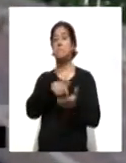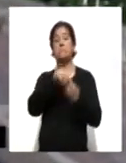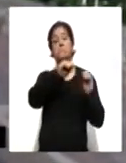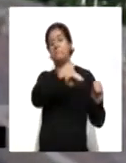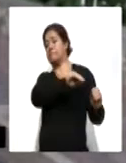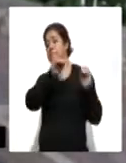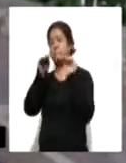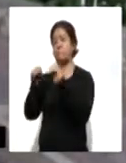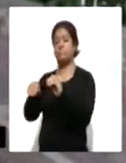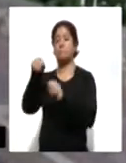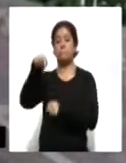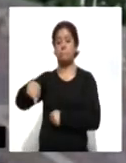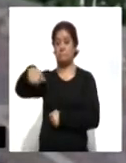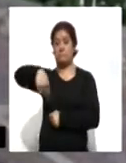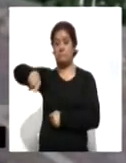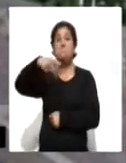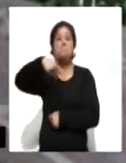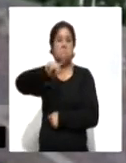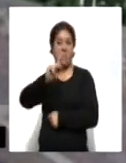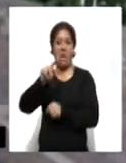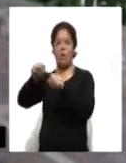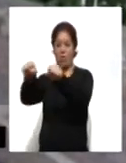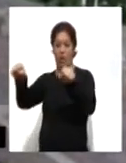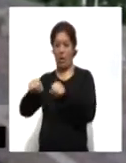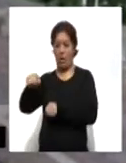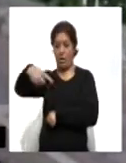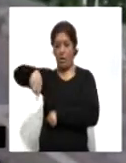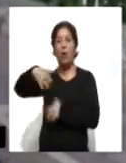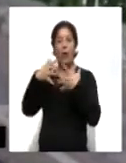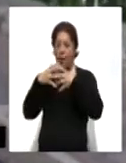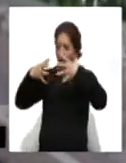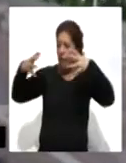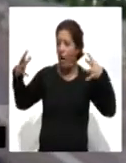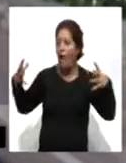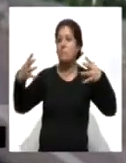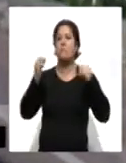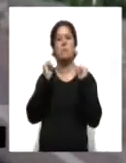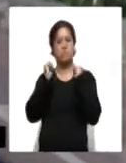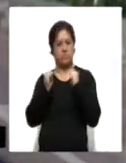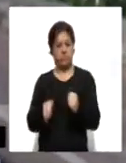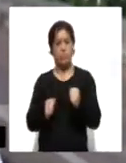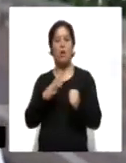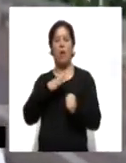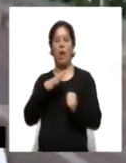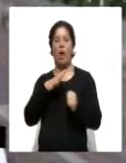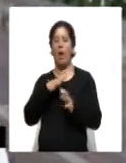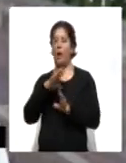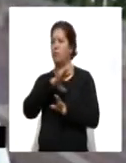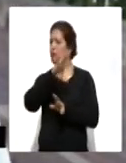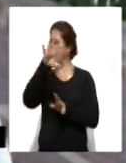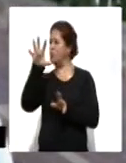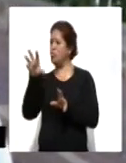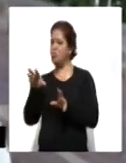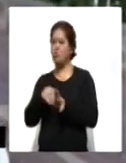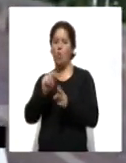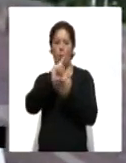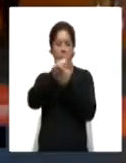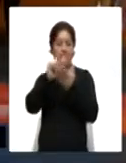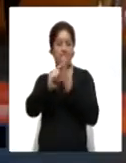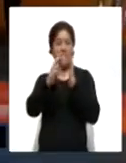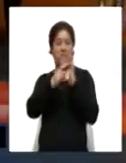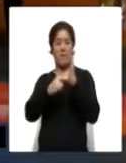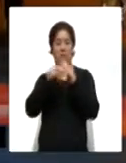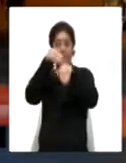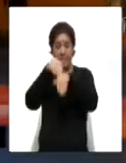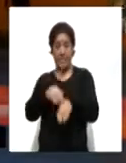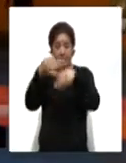pero como se darán cuenta las instalaciones son amplias, seguras y contamos con todos los métodos de sanidad.